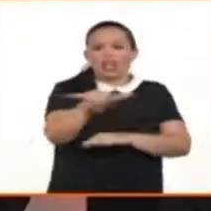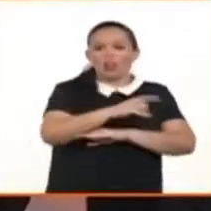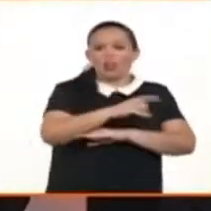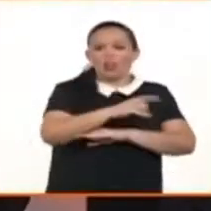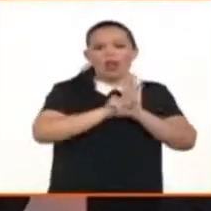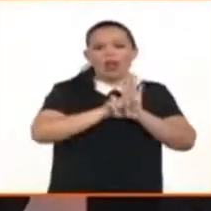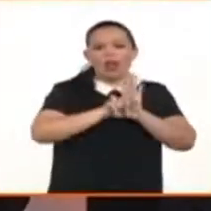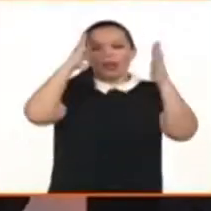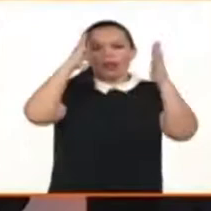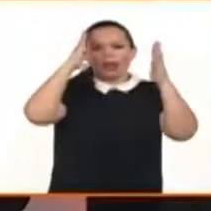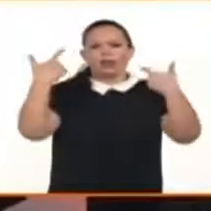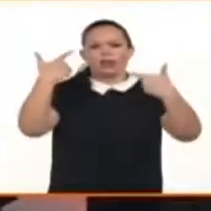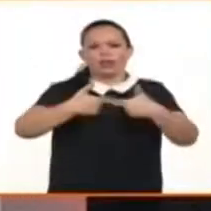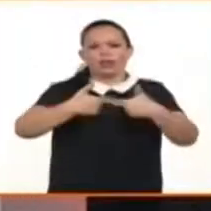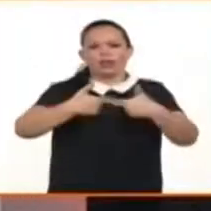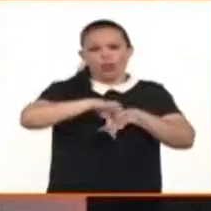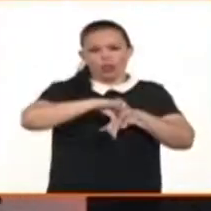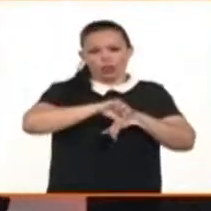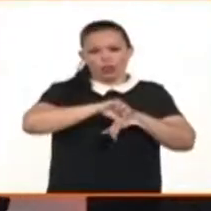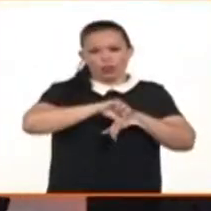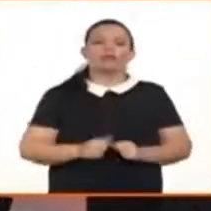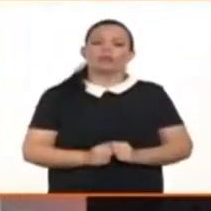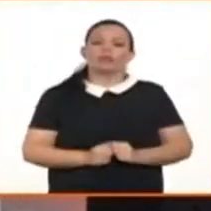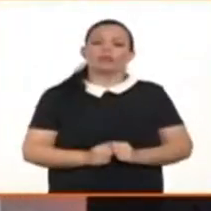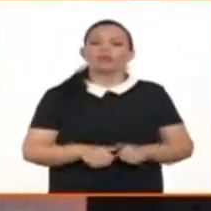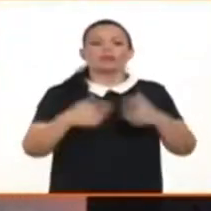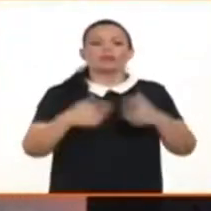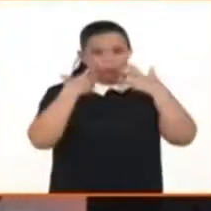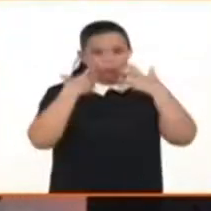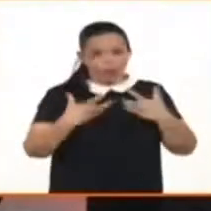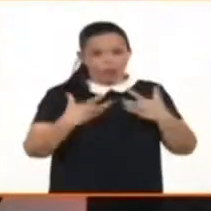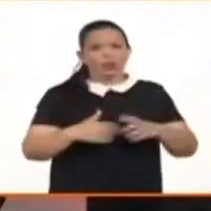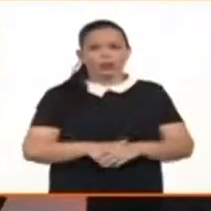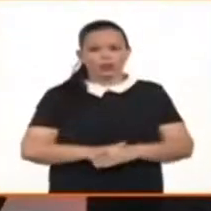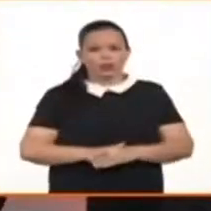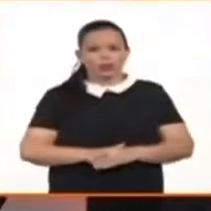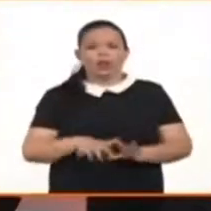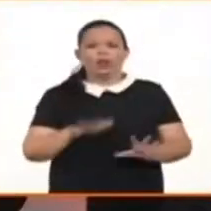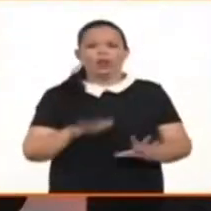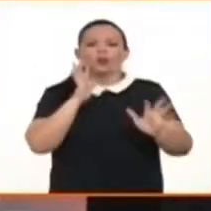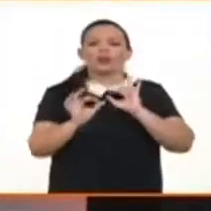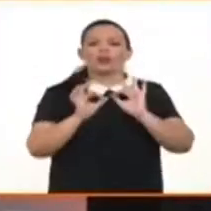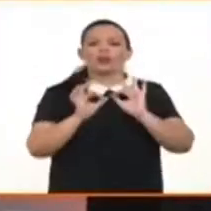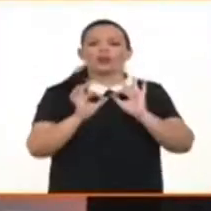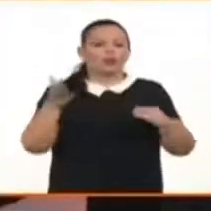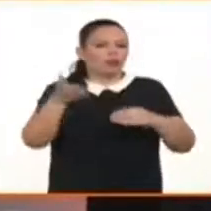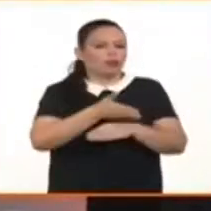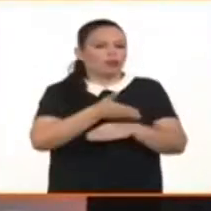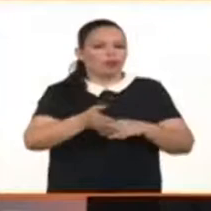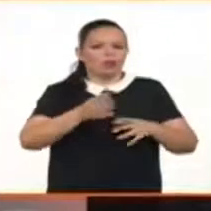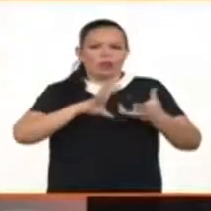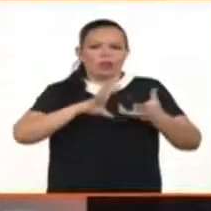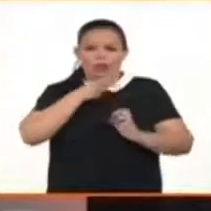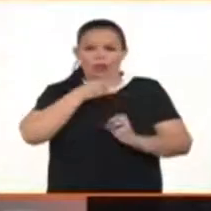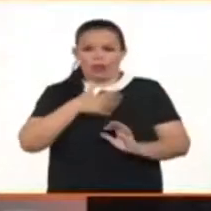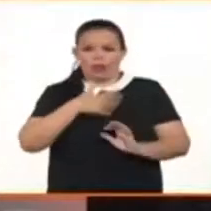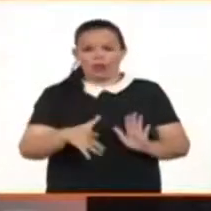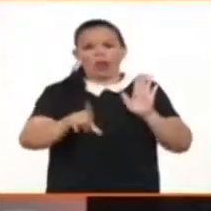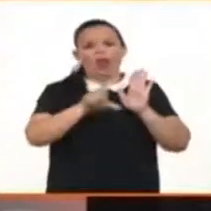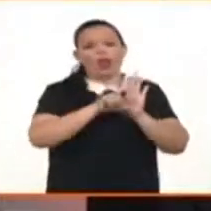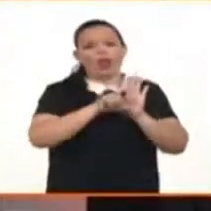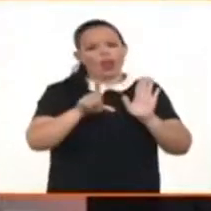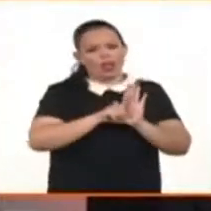patrimoniales importantes. Y hay protecciones porque, por ejemplo, ahora tenemos la posibilidad con el proyecto de escoger